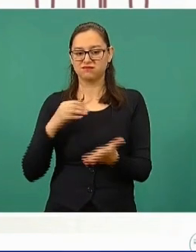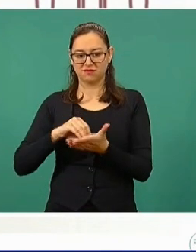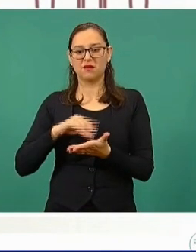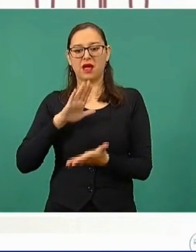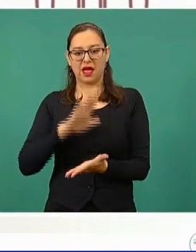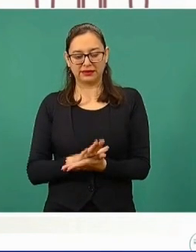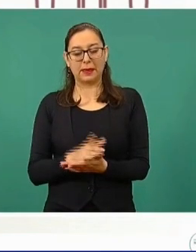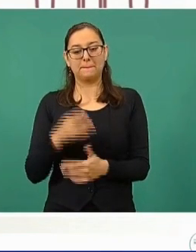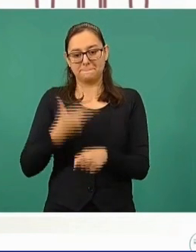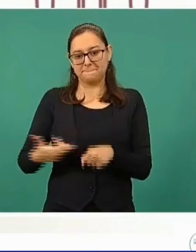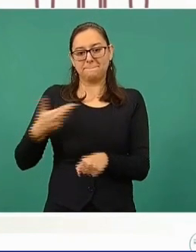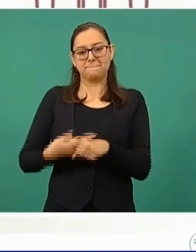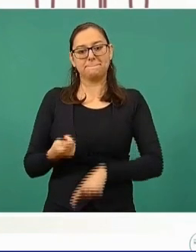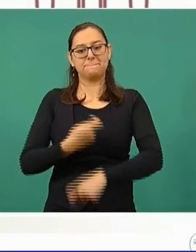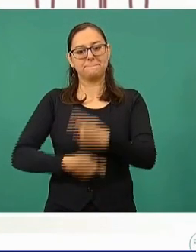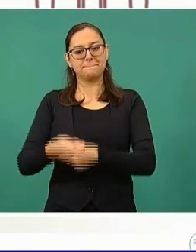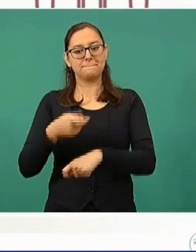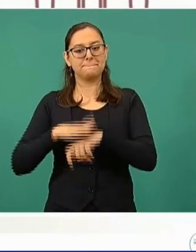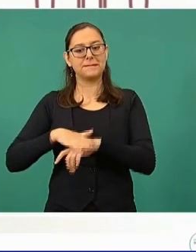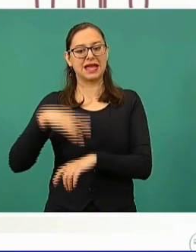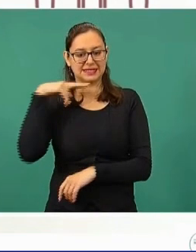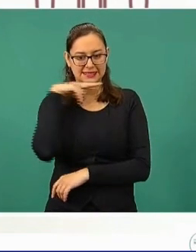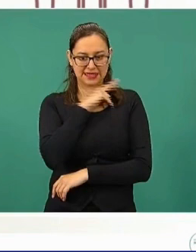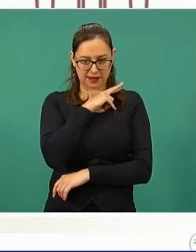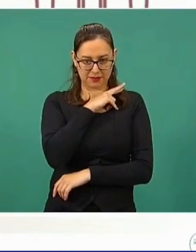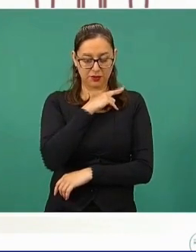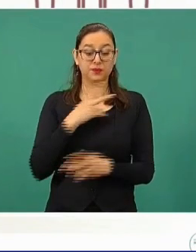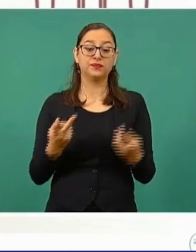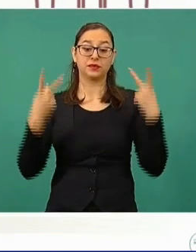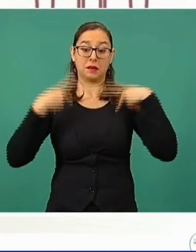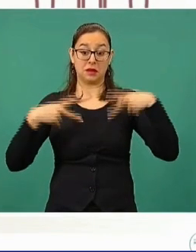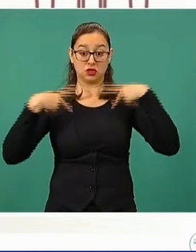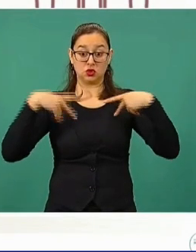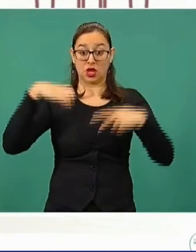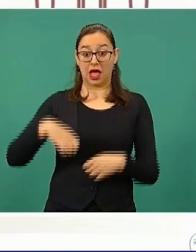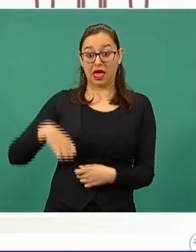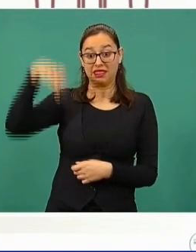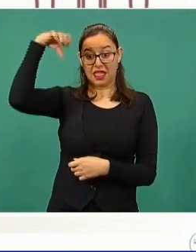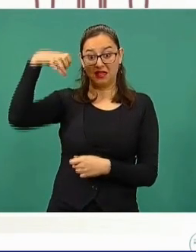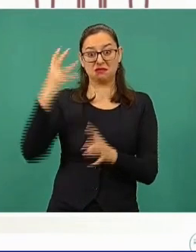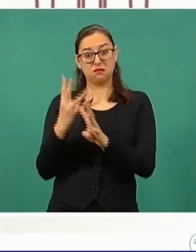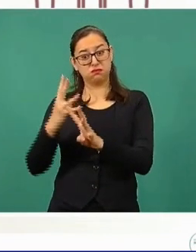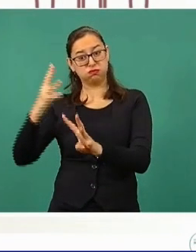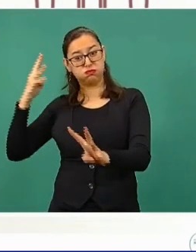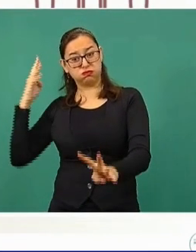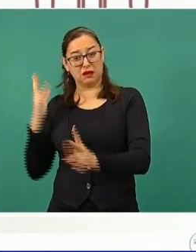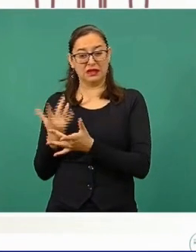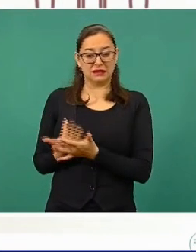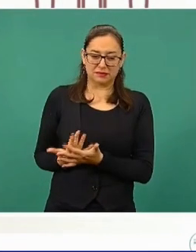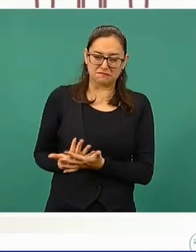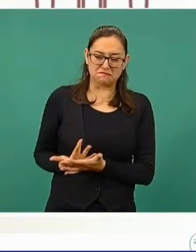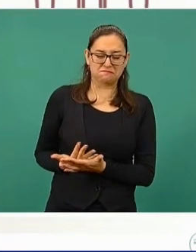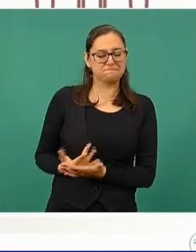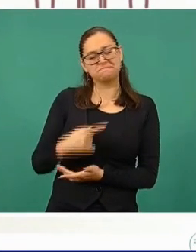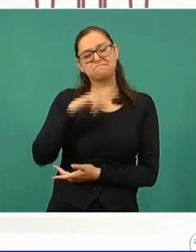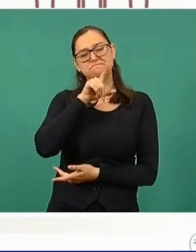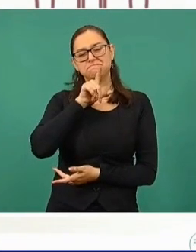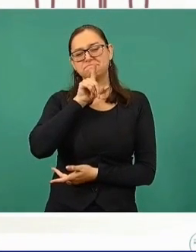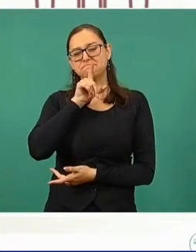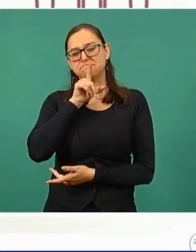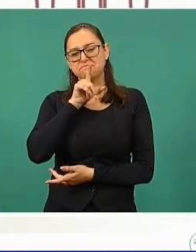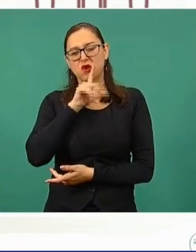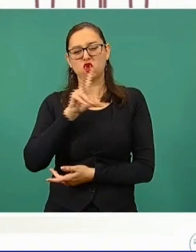procesos de registro. En personas adultas mayores no queremos que estén mucho tiempo en espera en los centros de